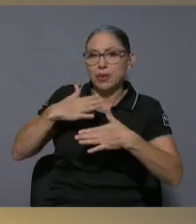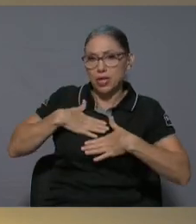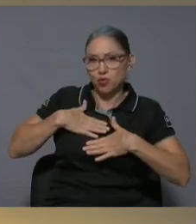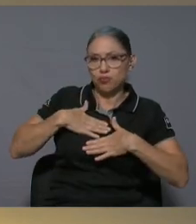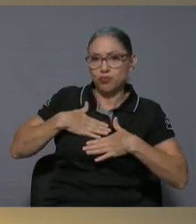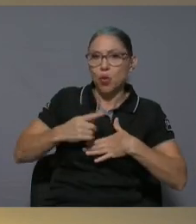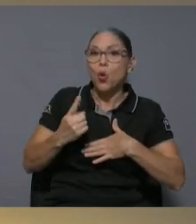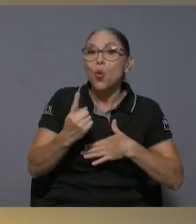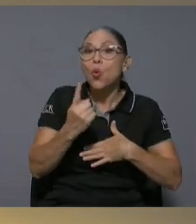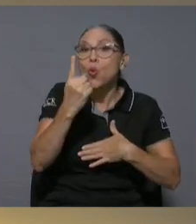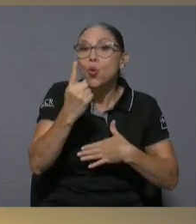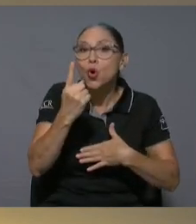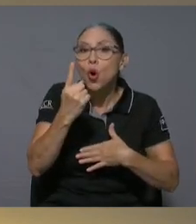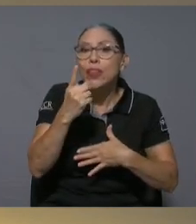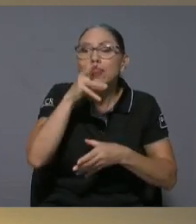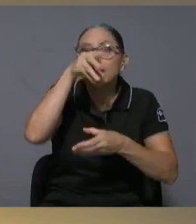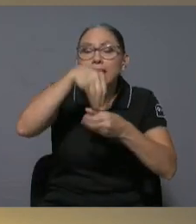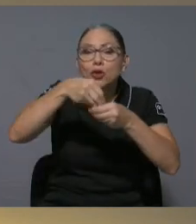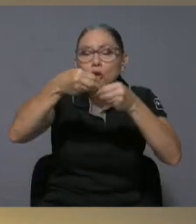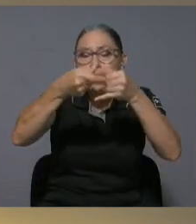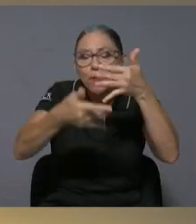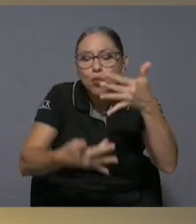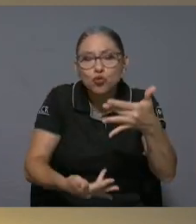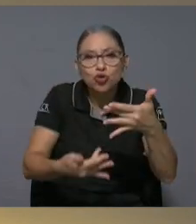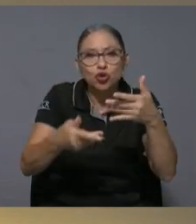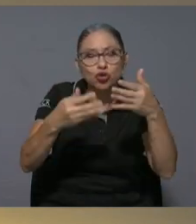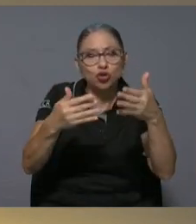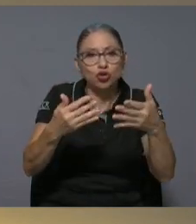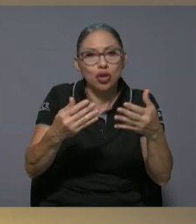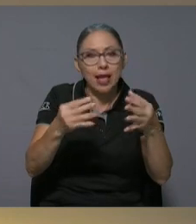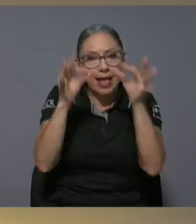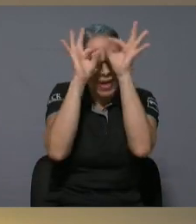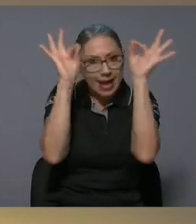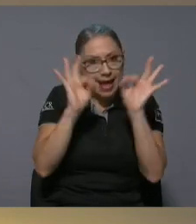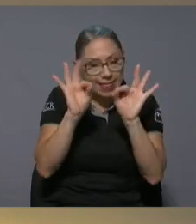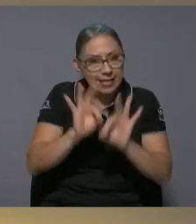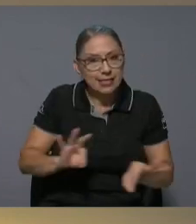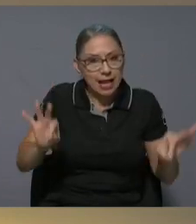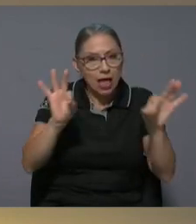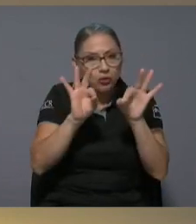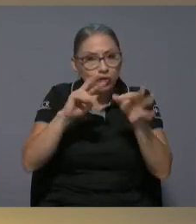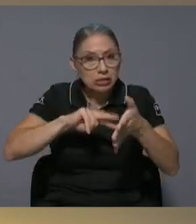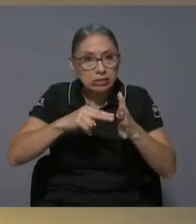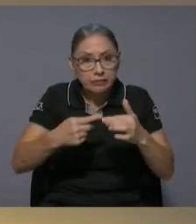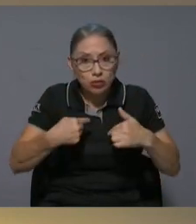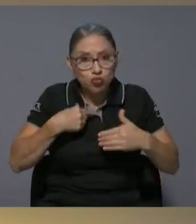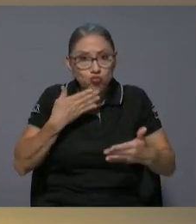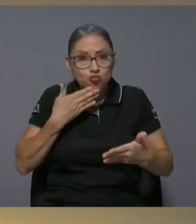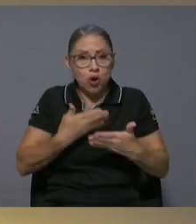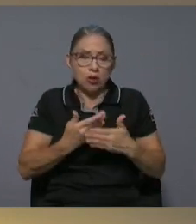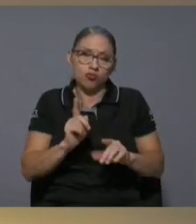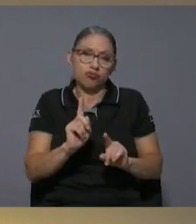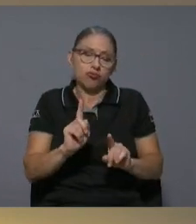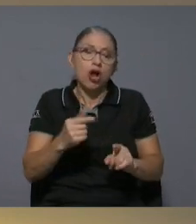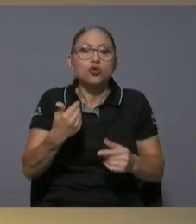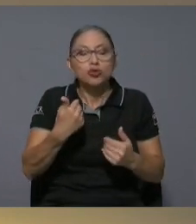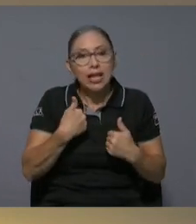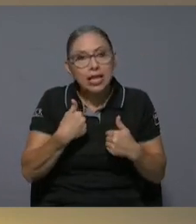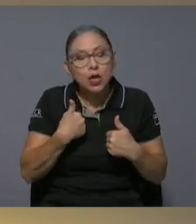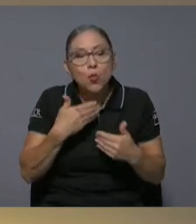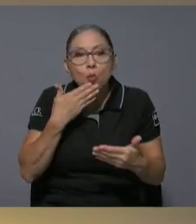las cosas que que tengo no es no es que yo sea bueno es que he tenido muy buenos muy buenos